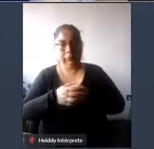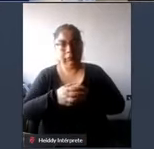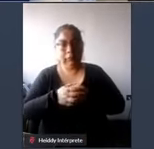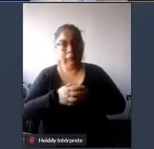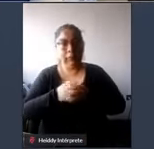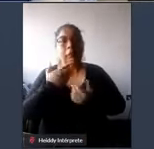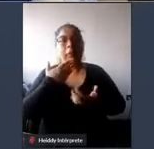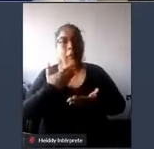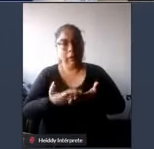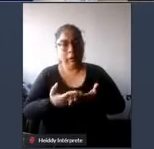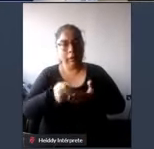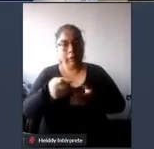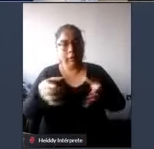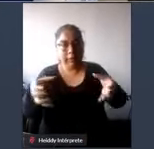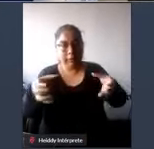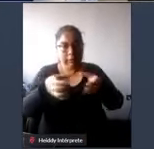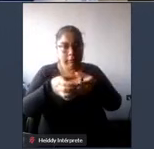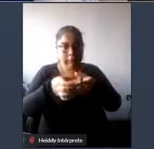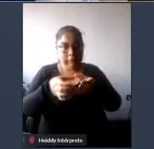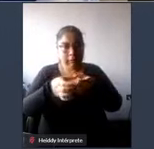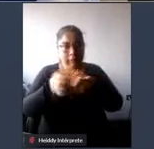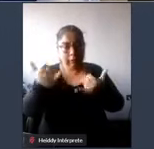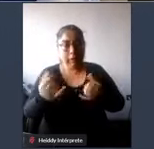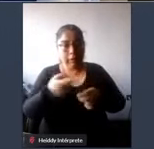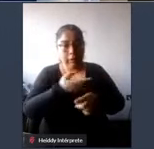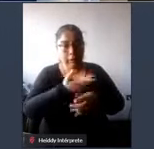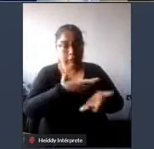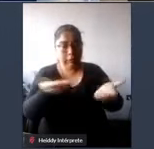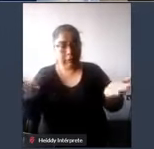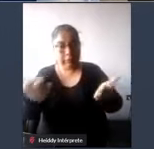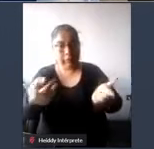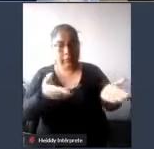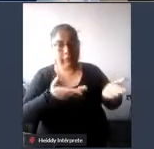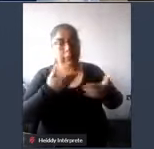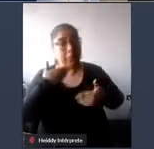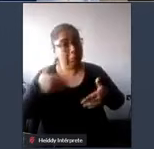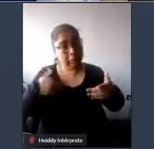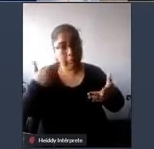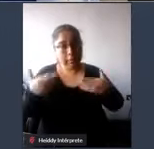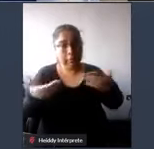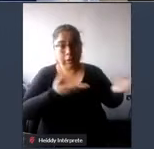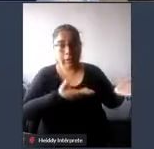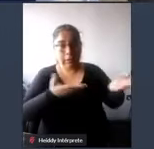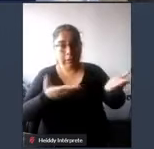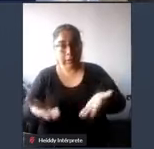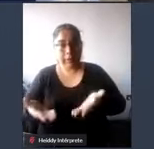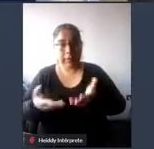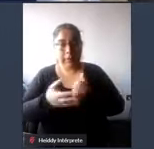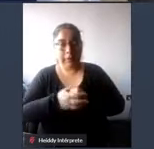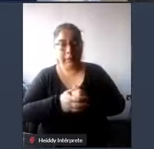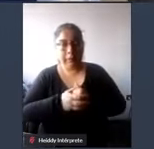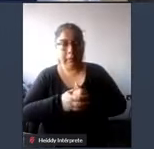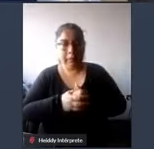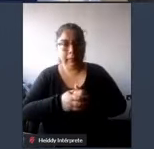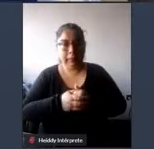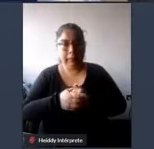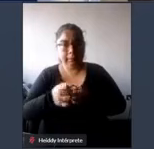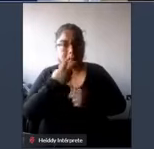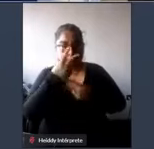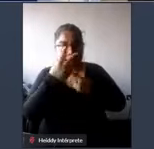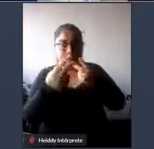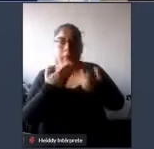agradezco a los organizadores de este evento el que hayan tenido la gentileza de invitarme es esto que